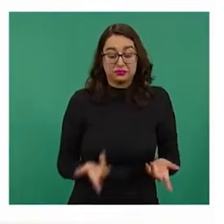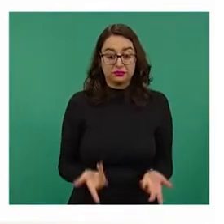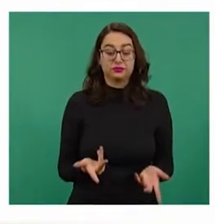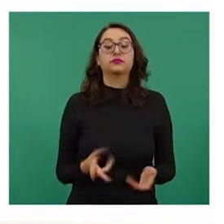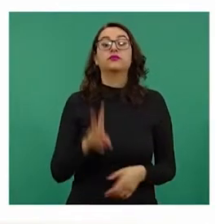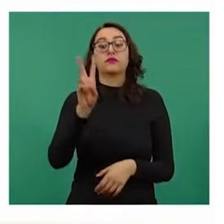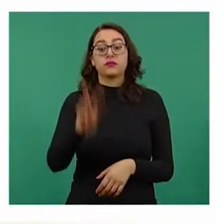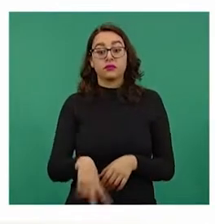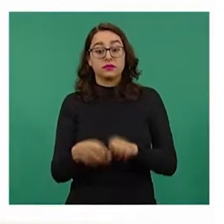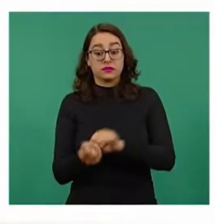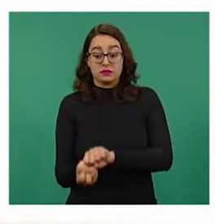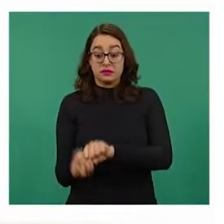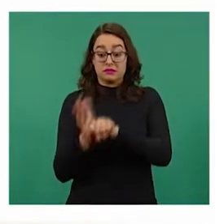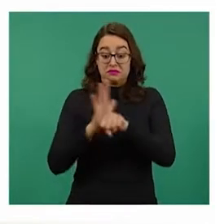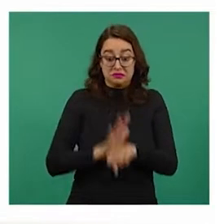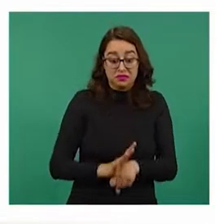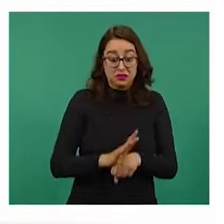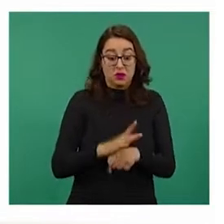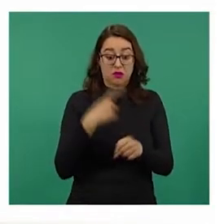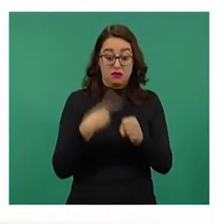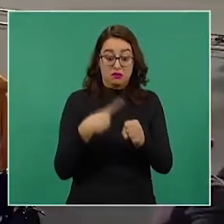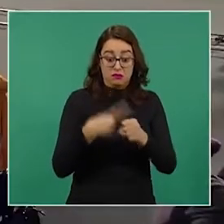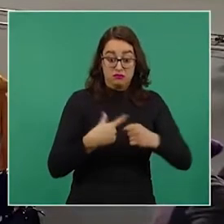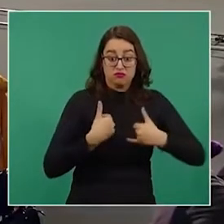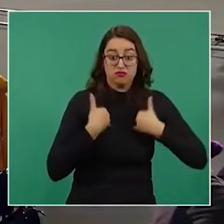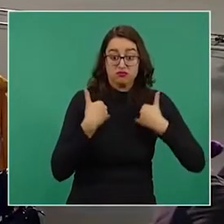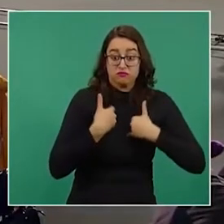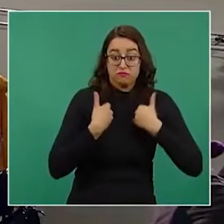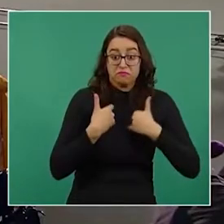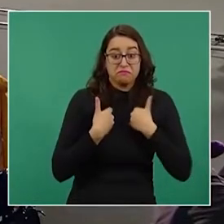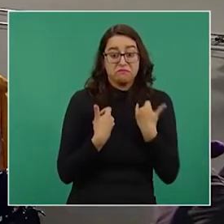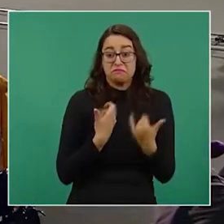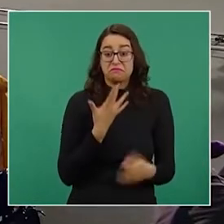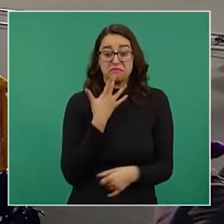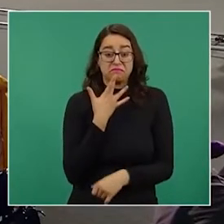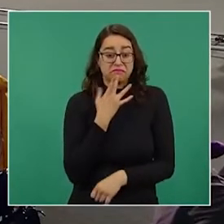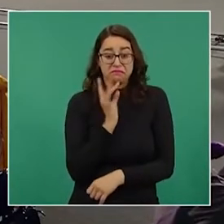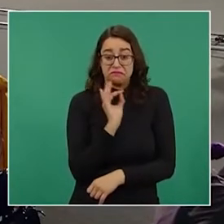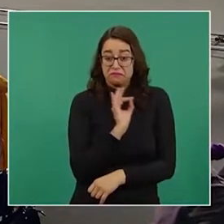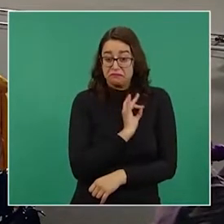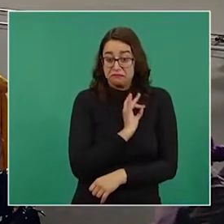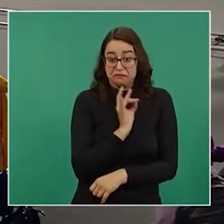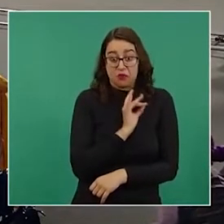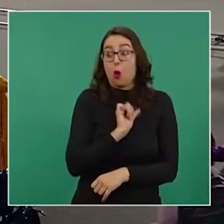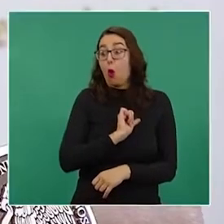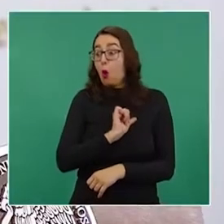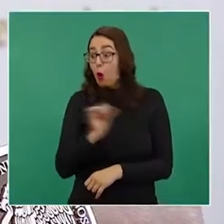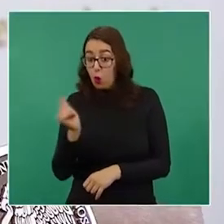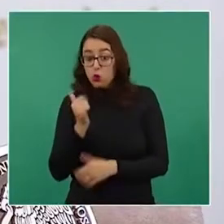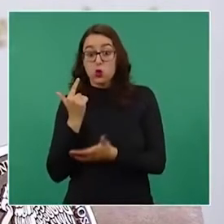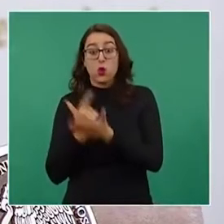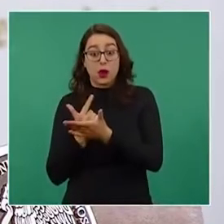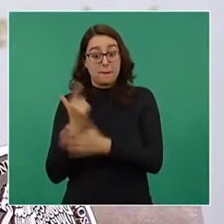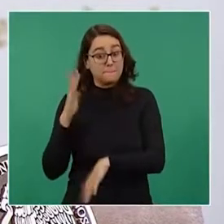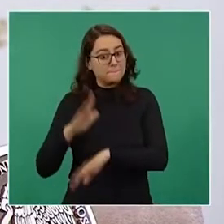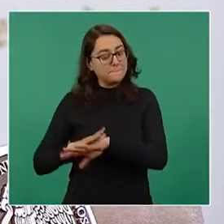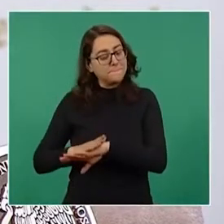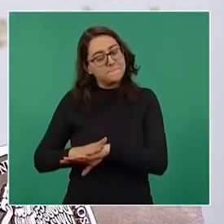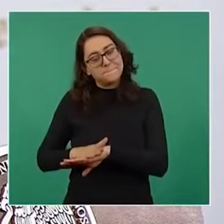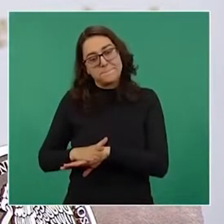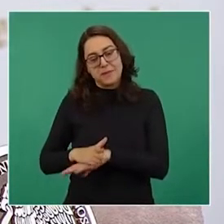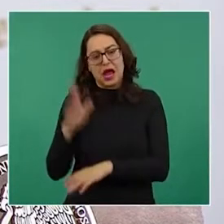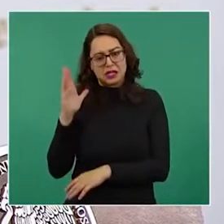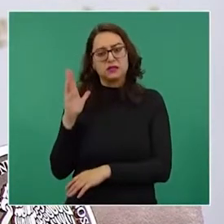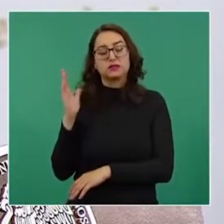morir por COVID en la adolescencia es muy significativamente menor a otros riesgos muy comunes en